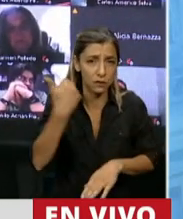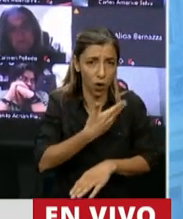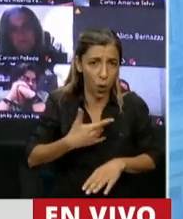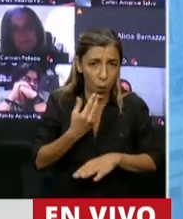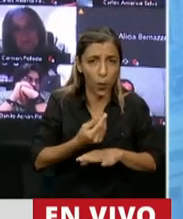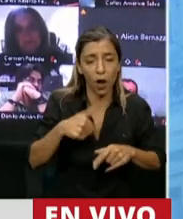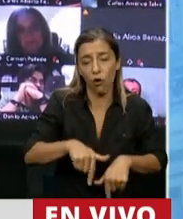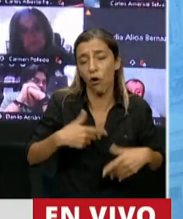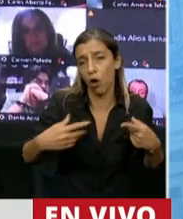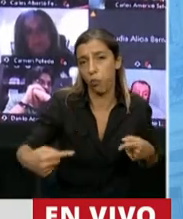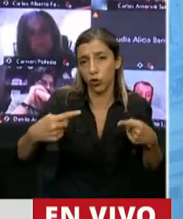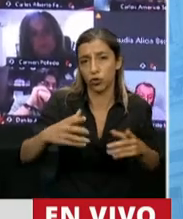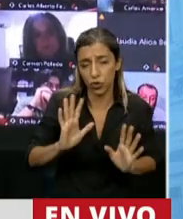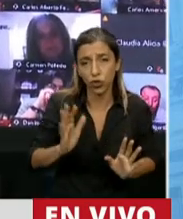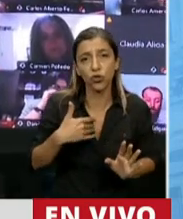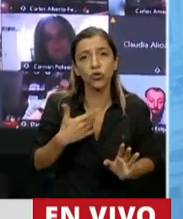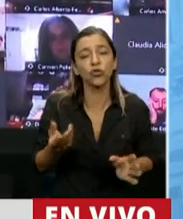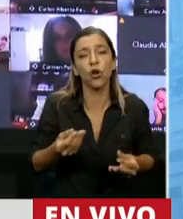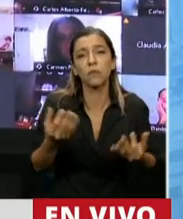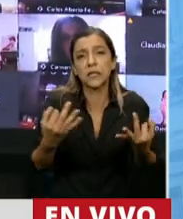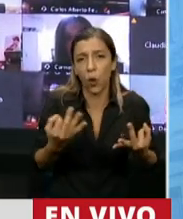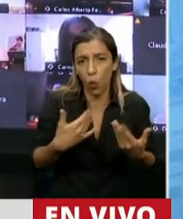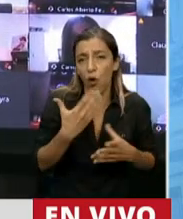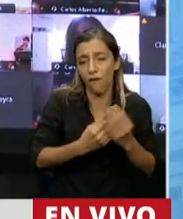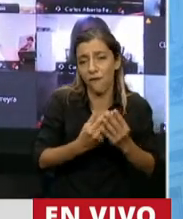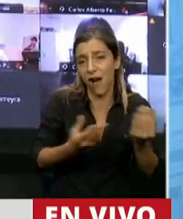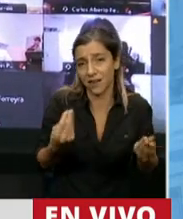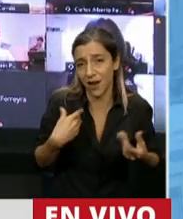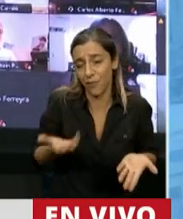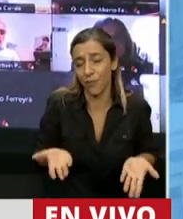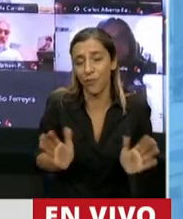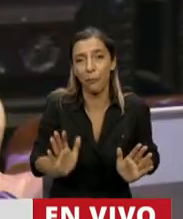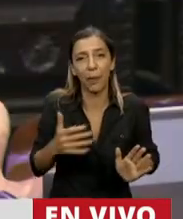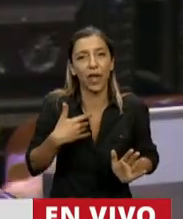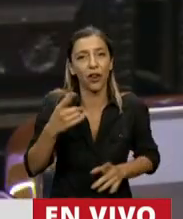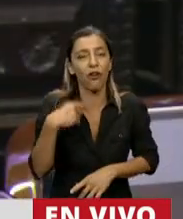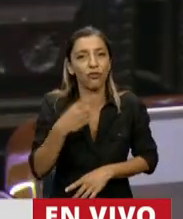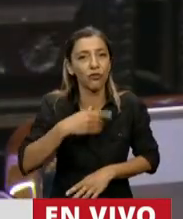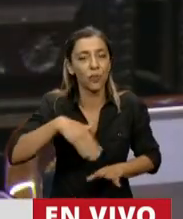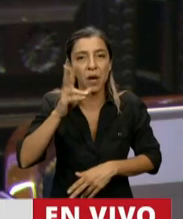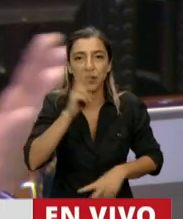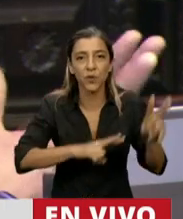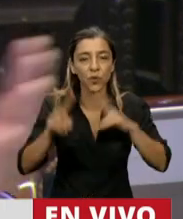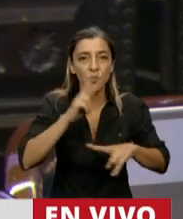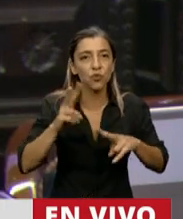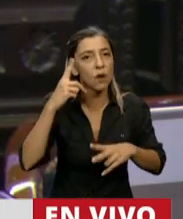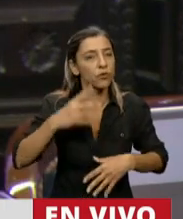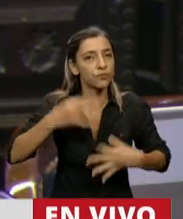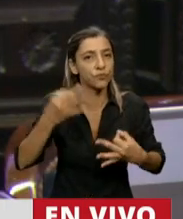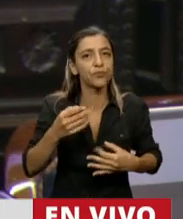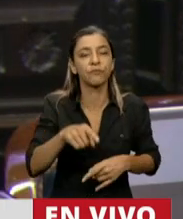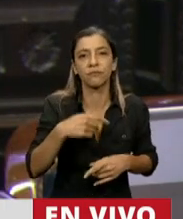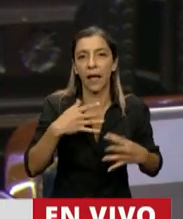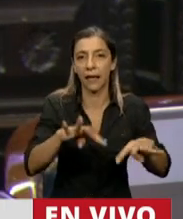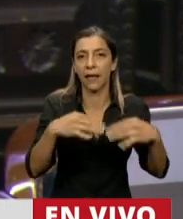hemos hecho las cosas bien, pero uno intenta reinventarse nuevamente y llevar coherencia a una Cámara de la cual es mucho hoy seguro que